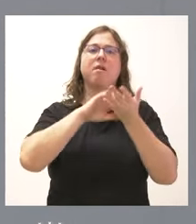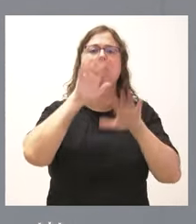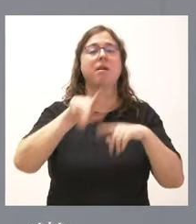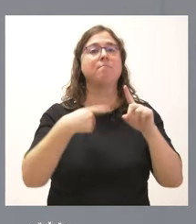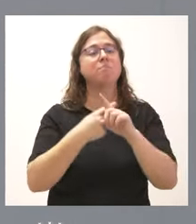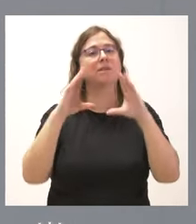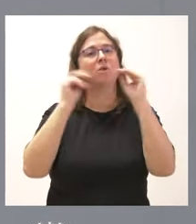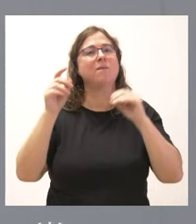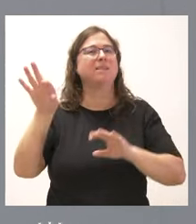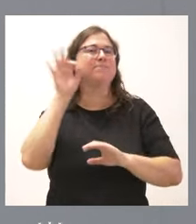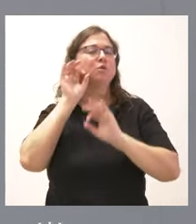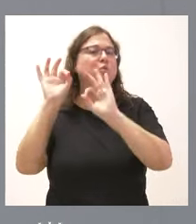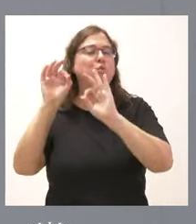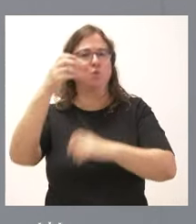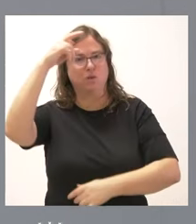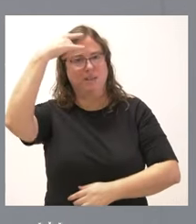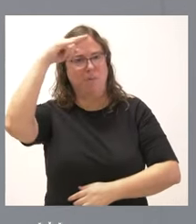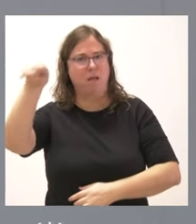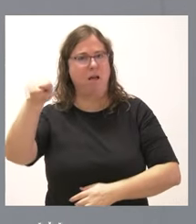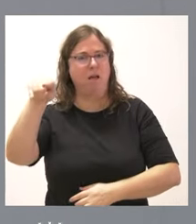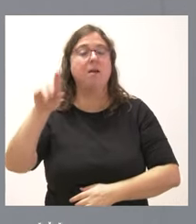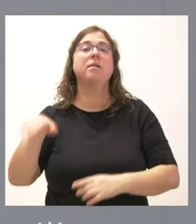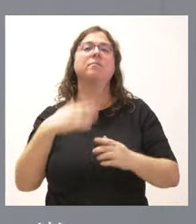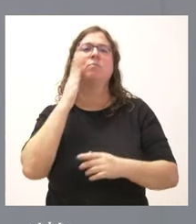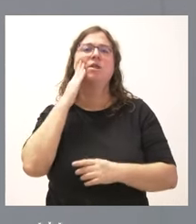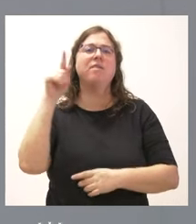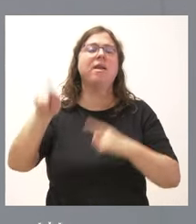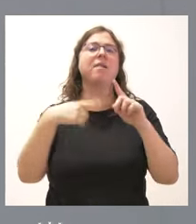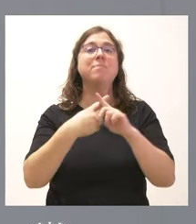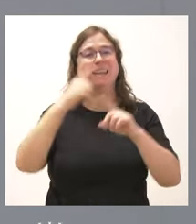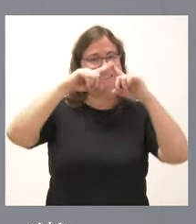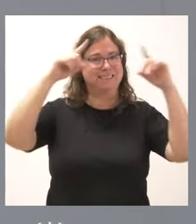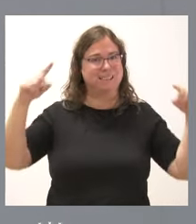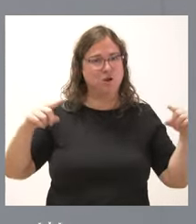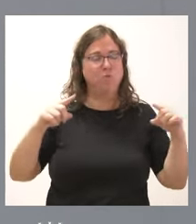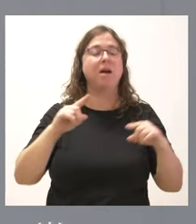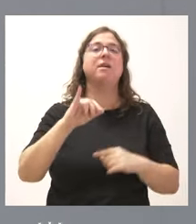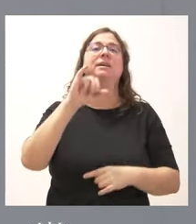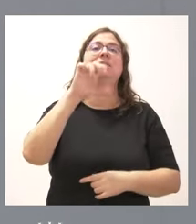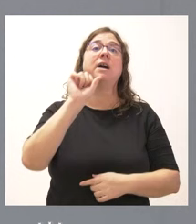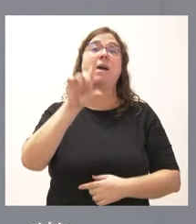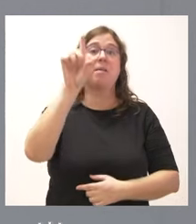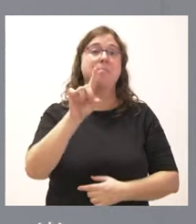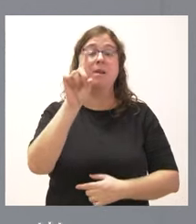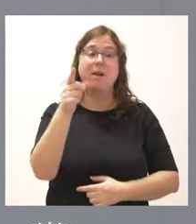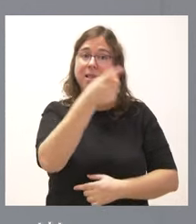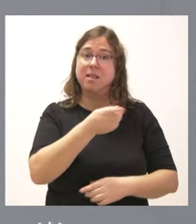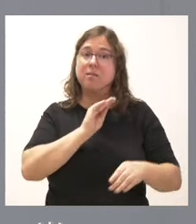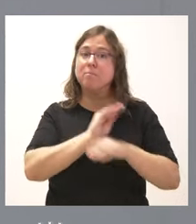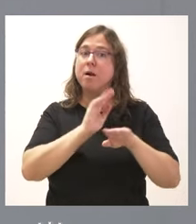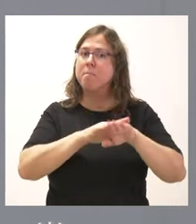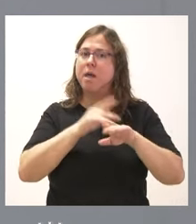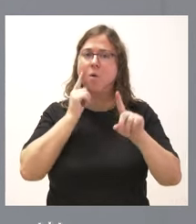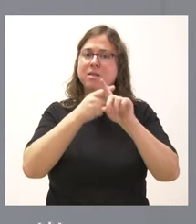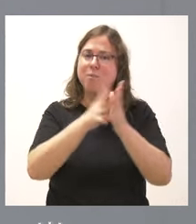más la Universidad Potifical de Salamanca, IE Universidad de Segovia, la Universidad Isabel I, que están destinadas a la promoción,